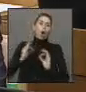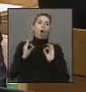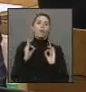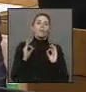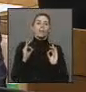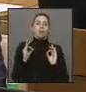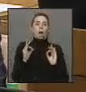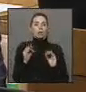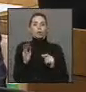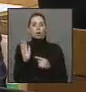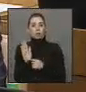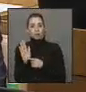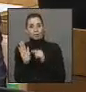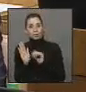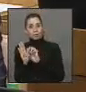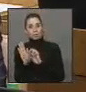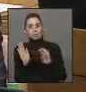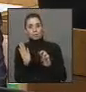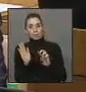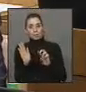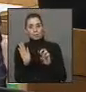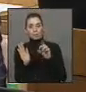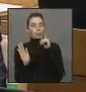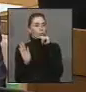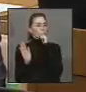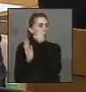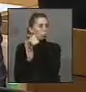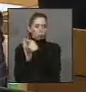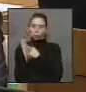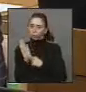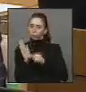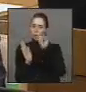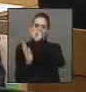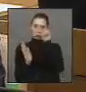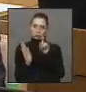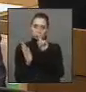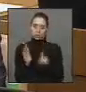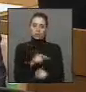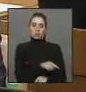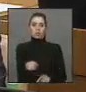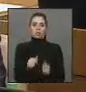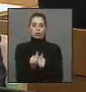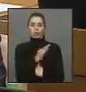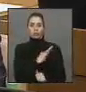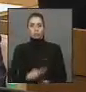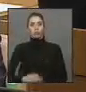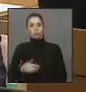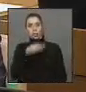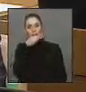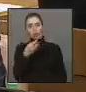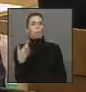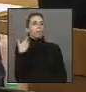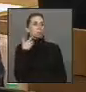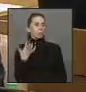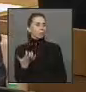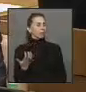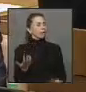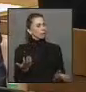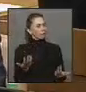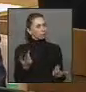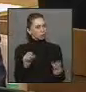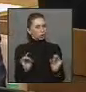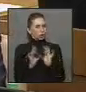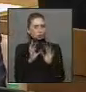que estamos discutiendo ahora, nos llena, por cierto, de dudas e incertidumbres por todas las razones que han agribido mis colegas. Porque no es casual,